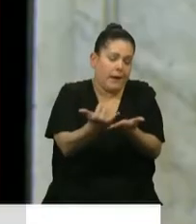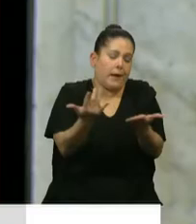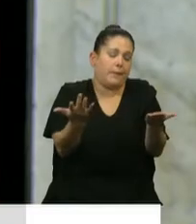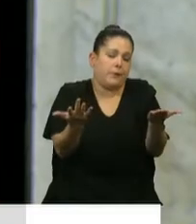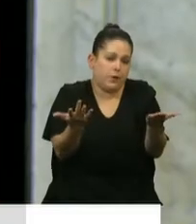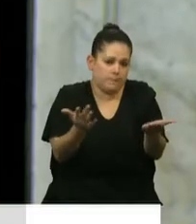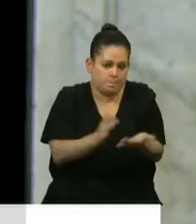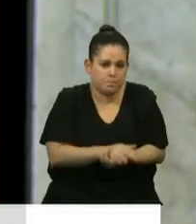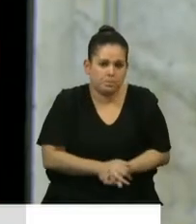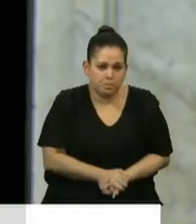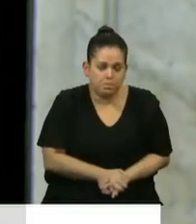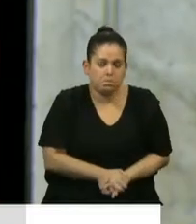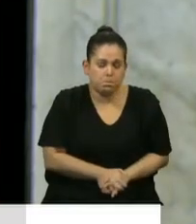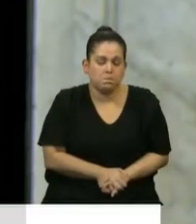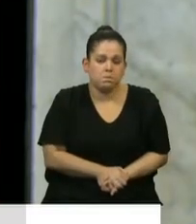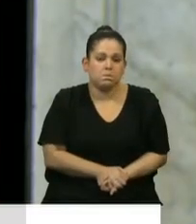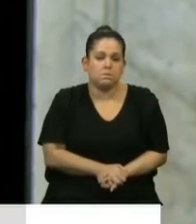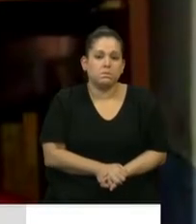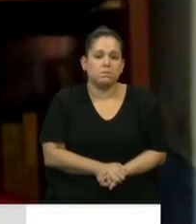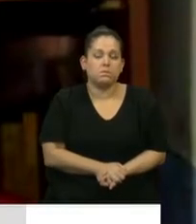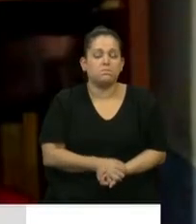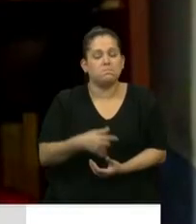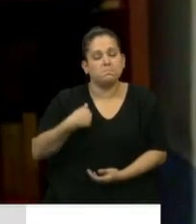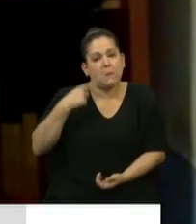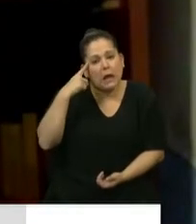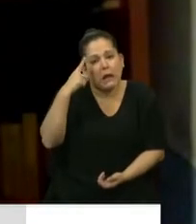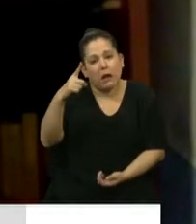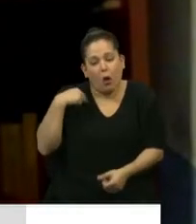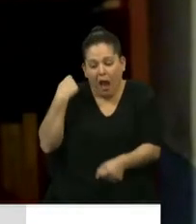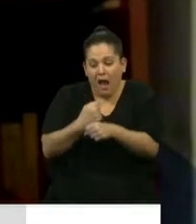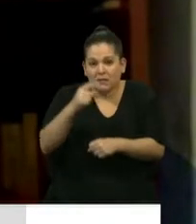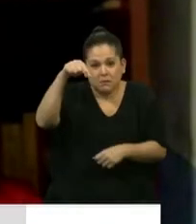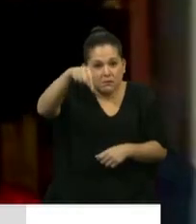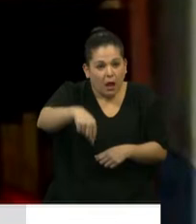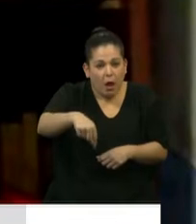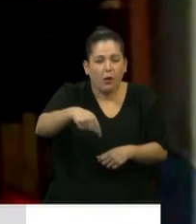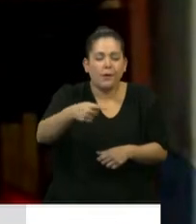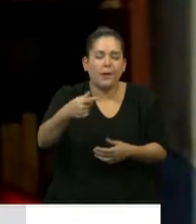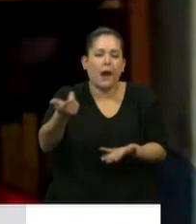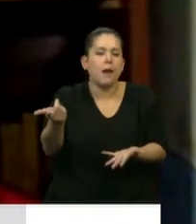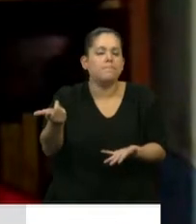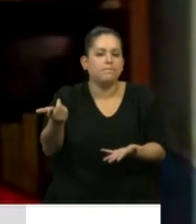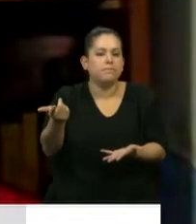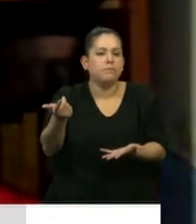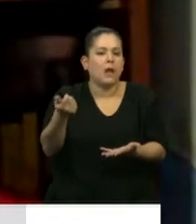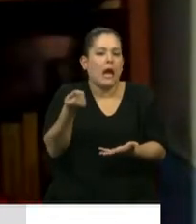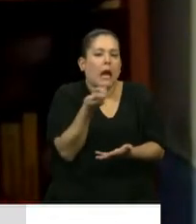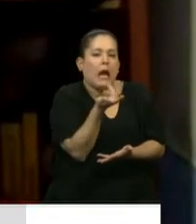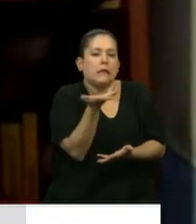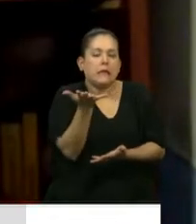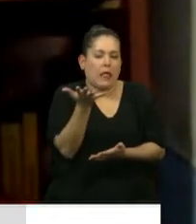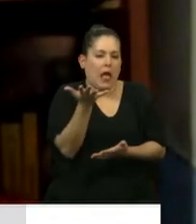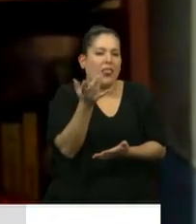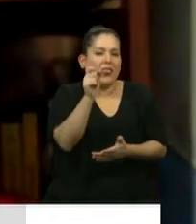hasta ahora creo que, de alguna manera, los números de esta pandemia monstruosa